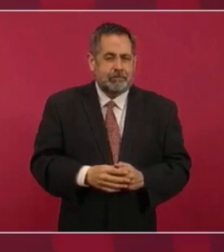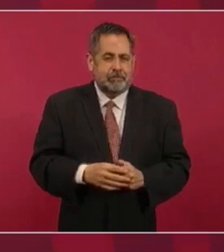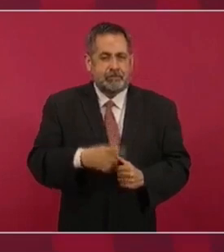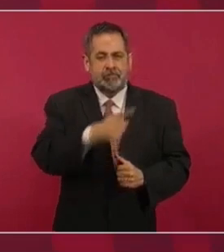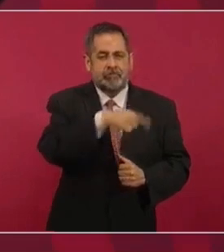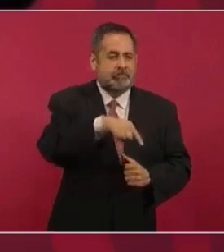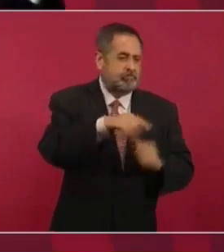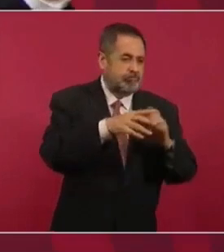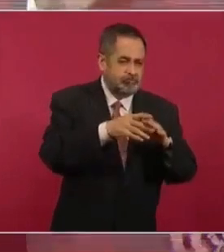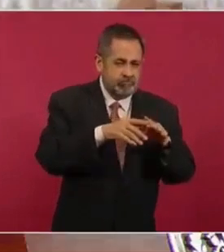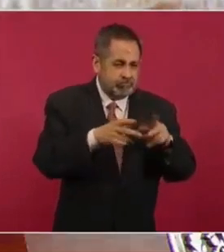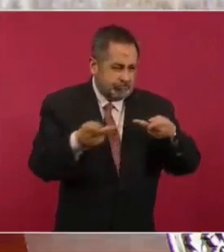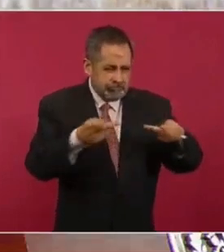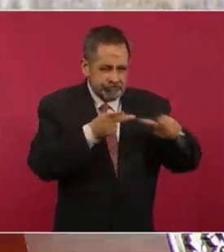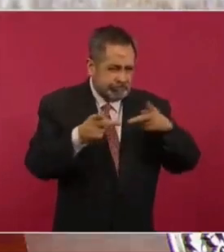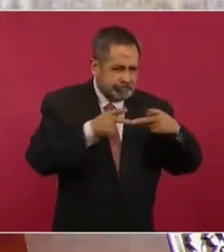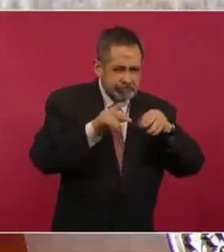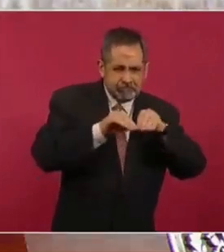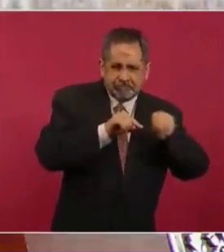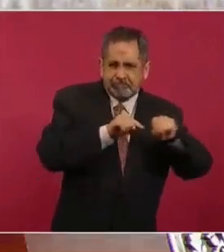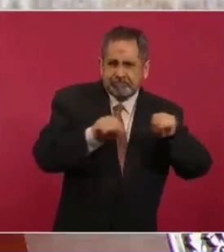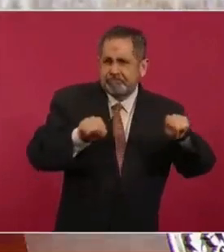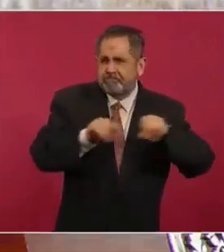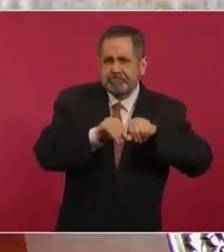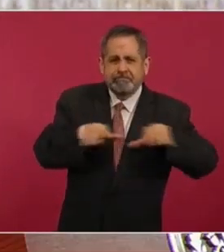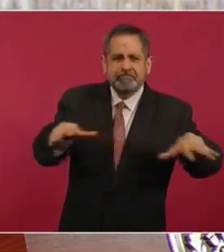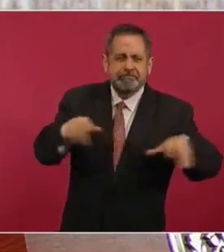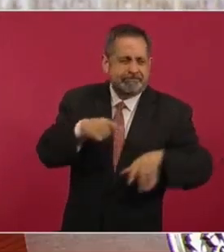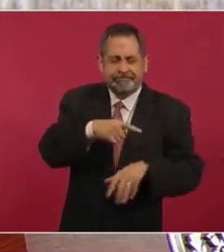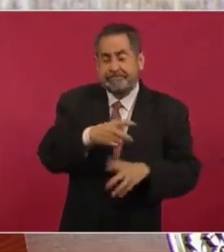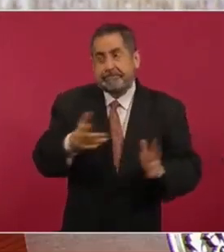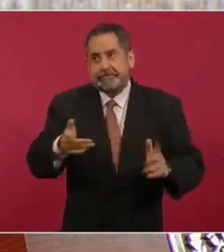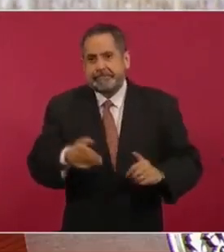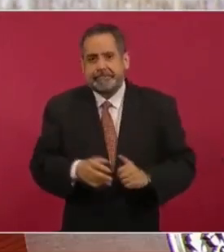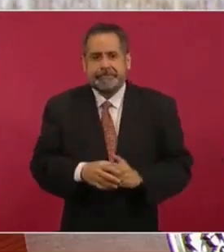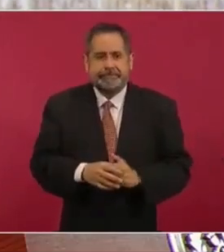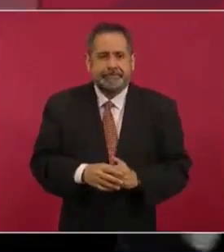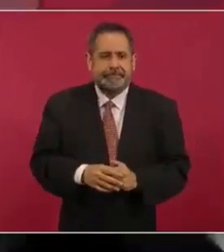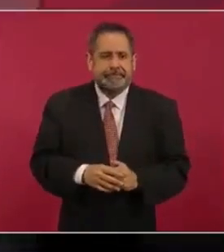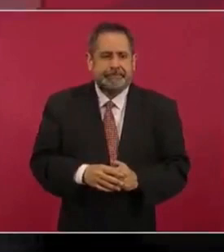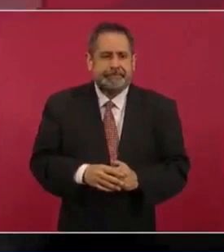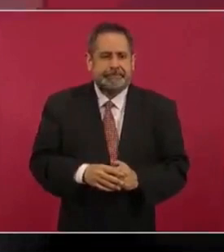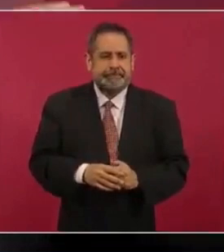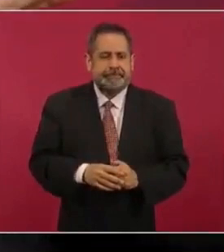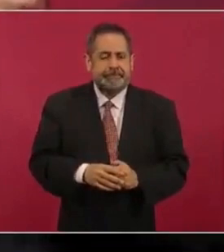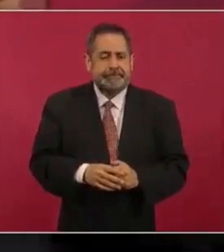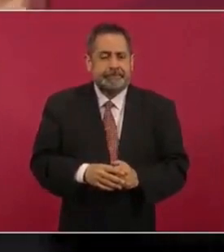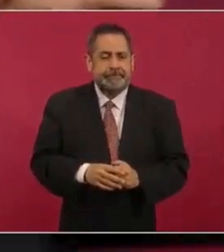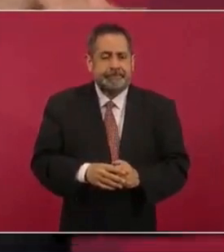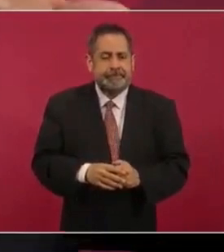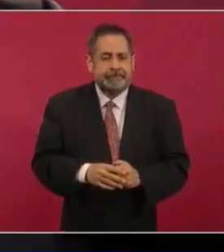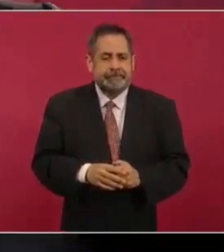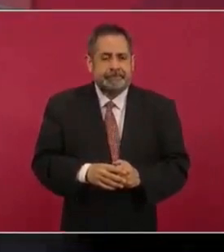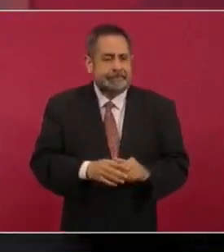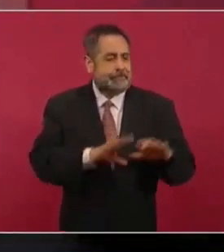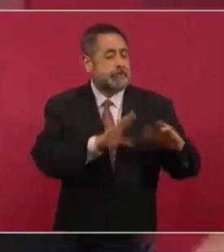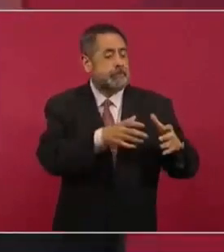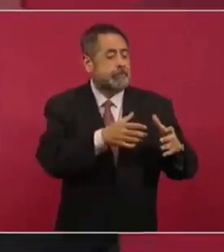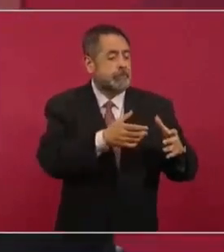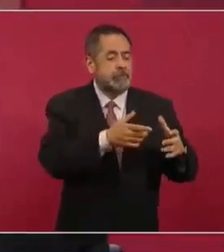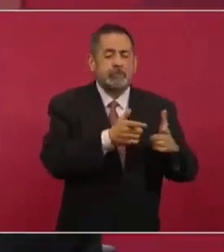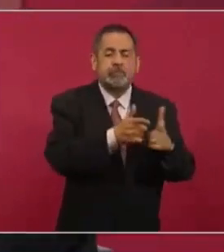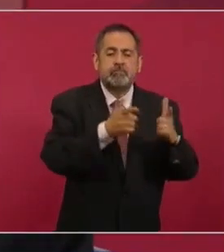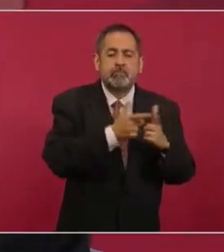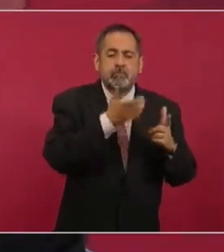desplegada los del bloque conservador,